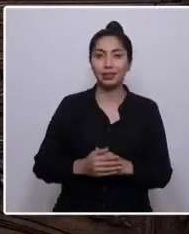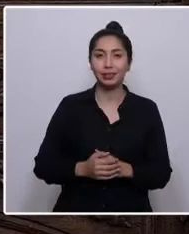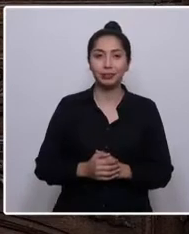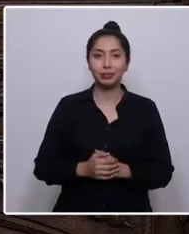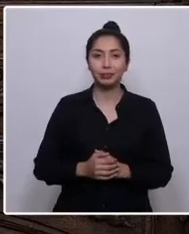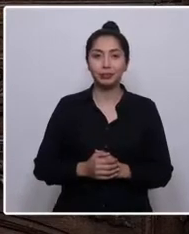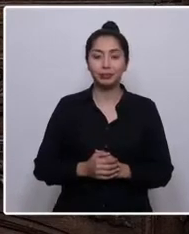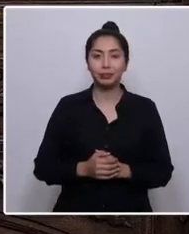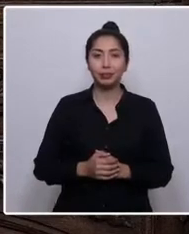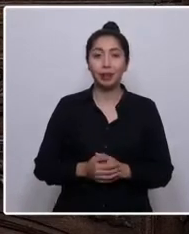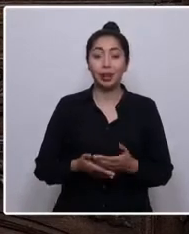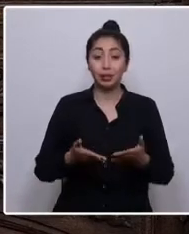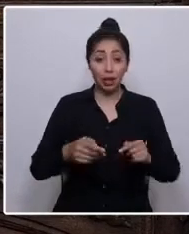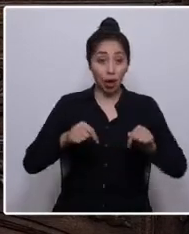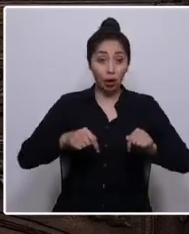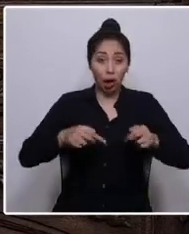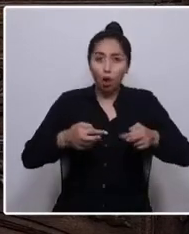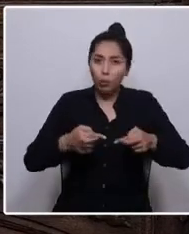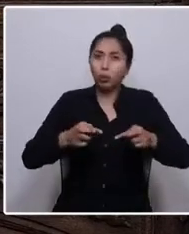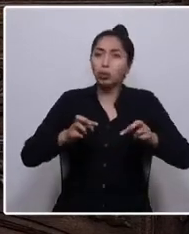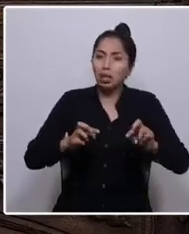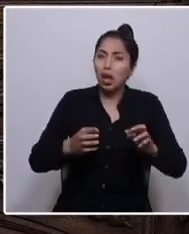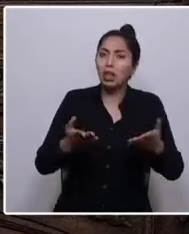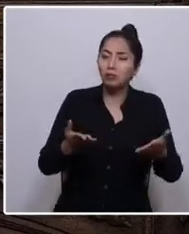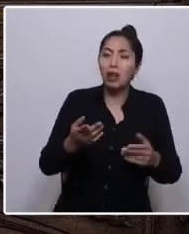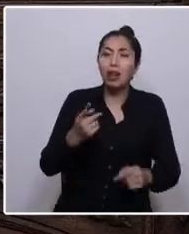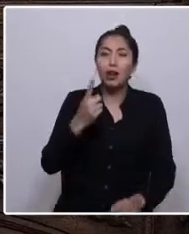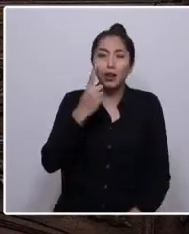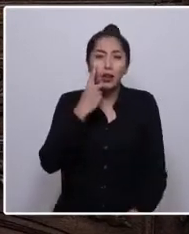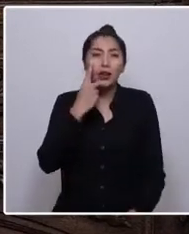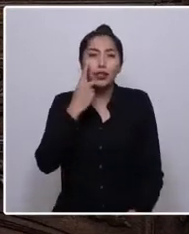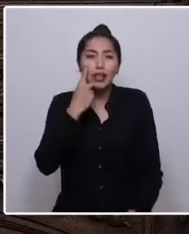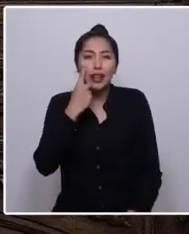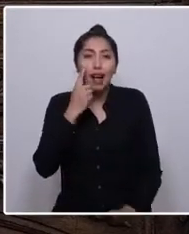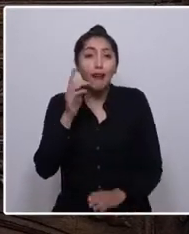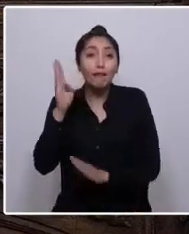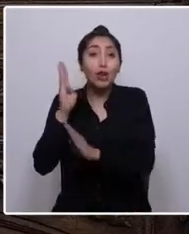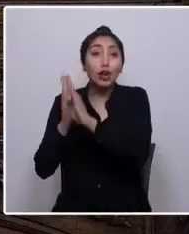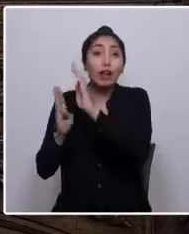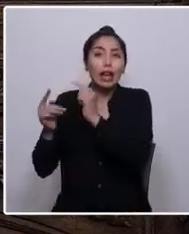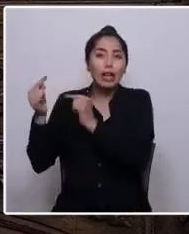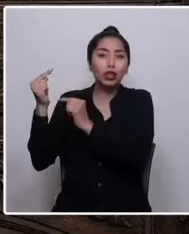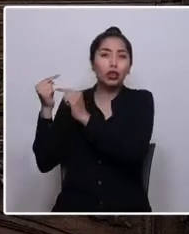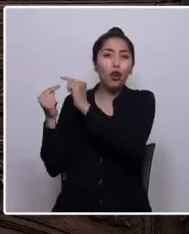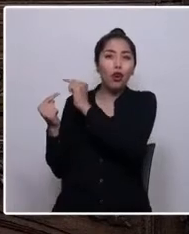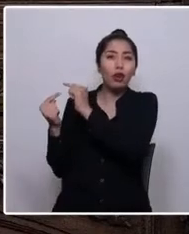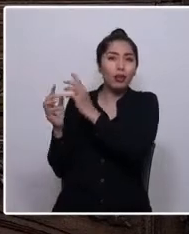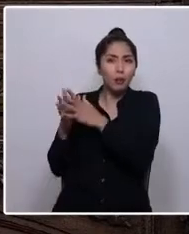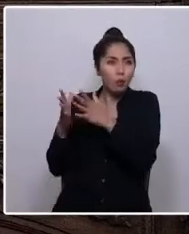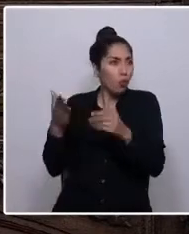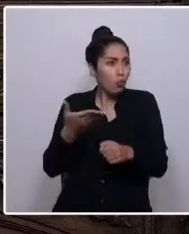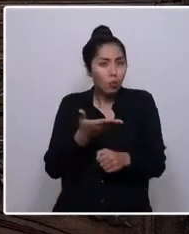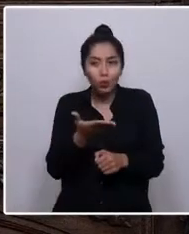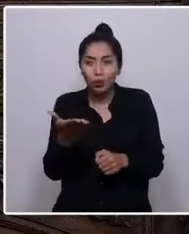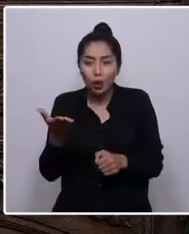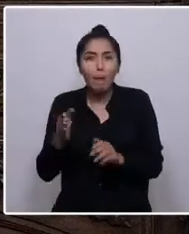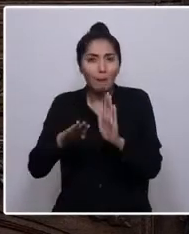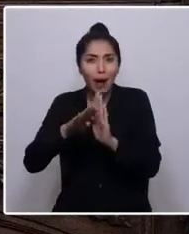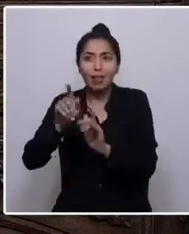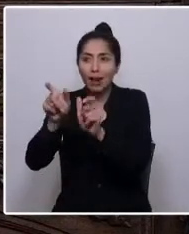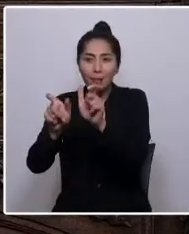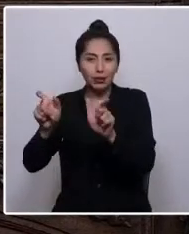Ha sido una oportunidad de conocer la biografía de muchos, especialmente de los más jóvenes,